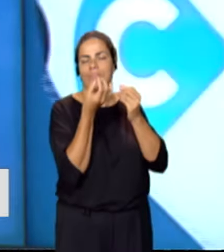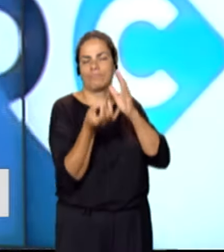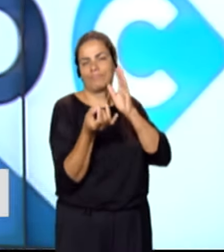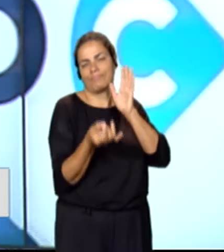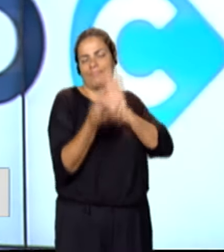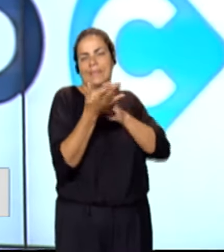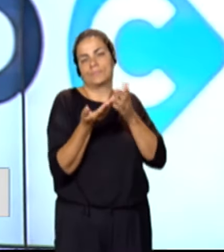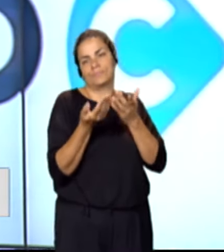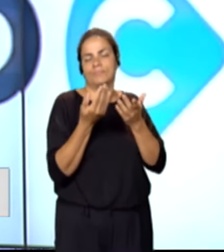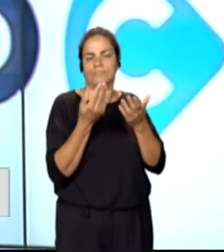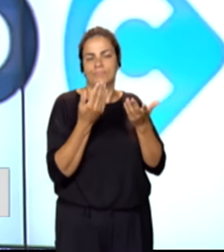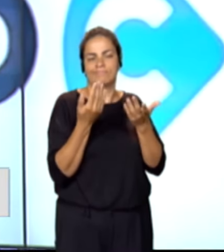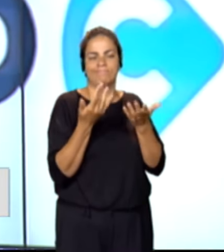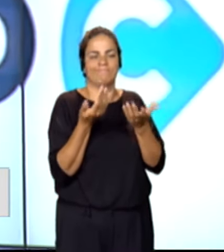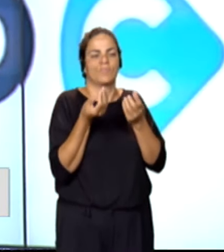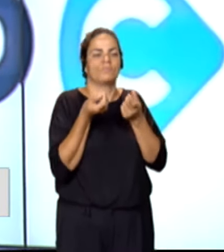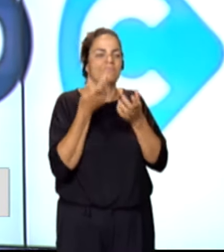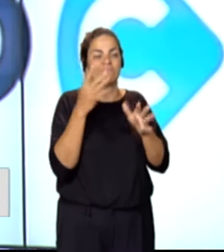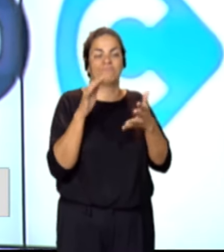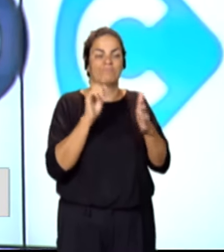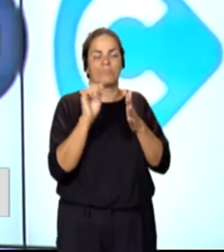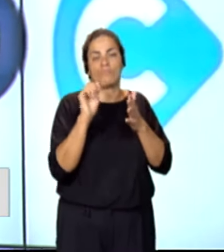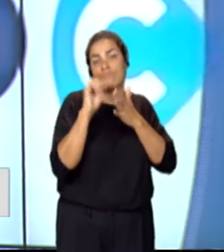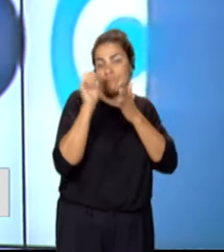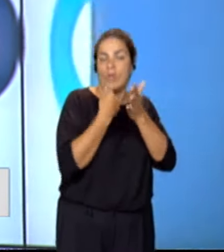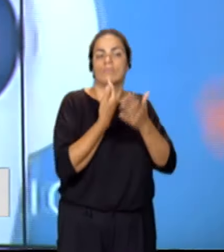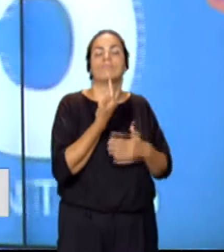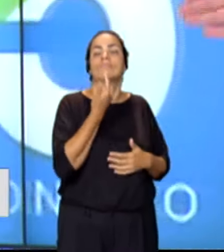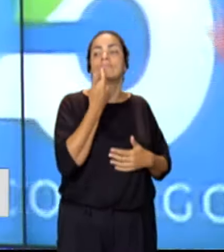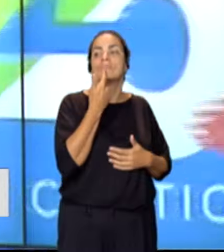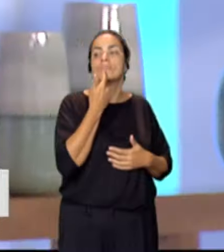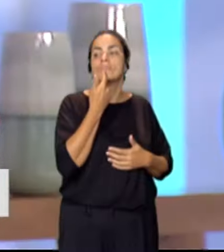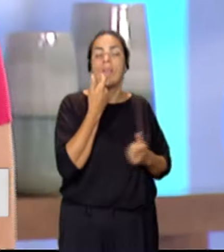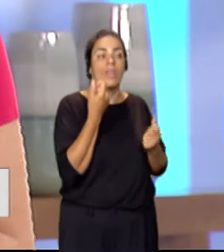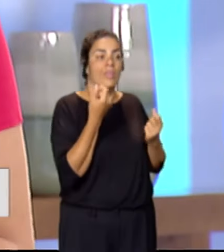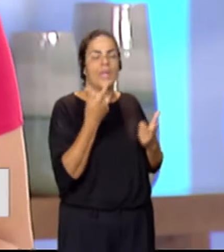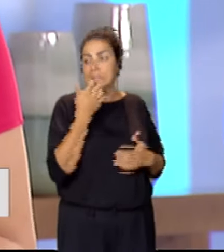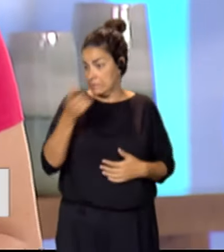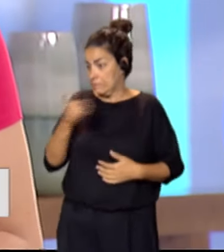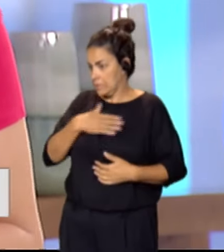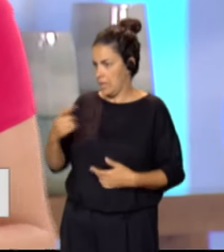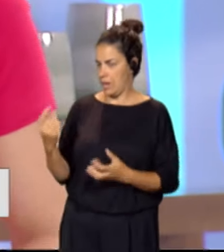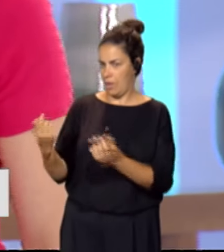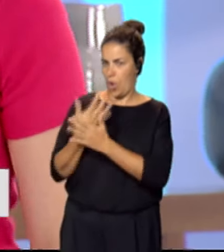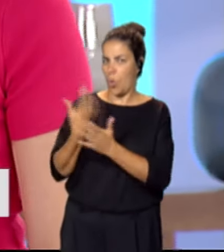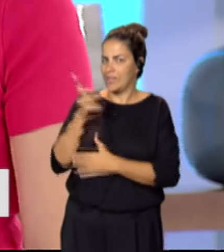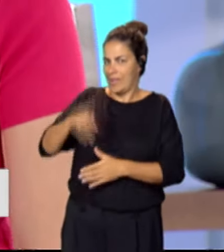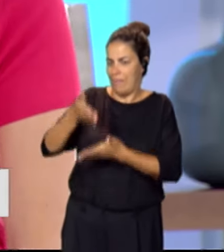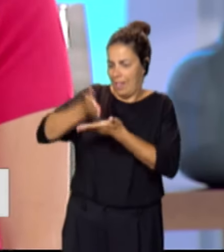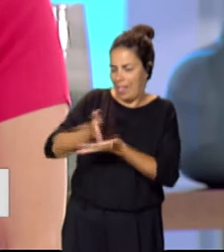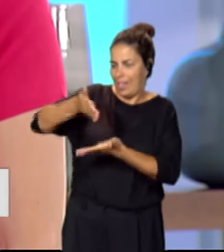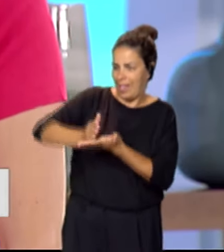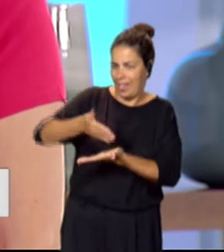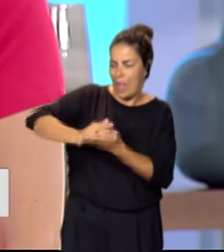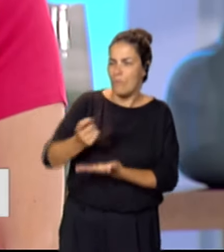que lo hace excelente, Si quieres, mientras nos vas hablando, corta un poquito y así nos hacemos a la idea